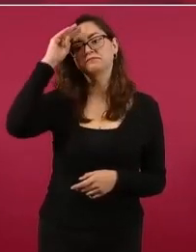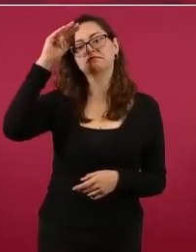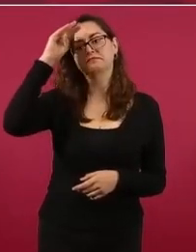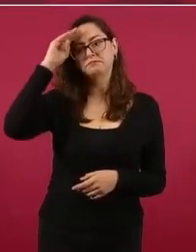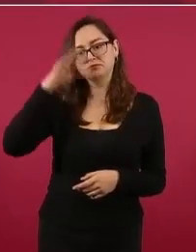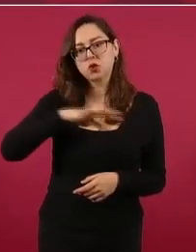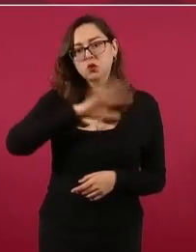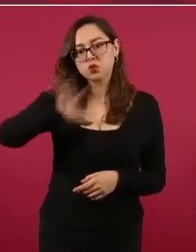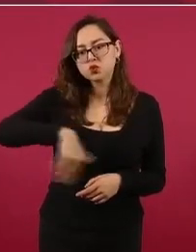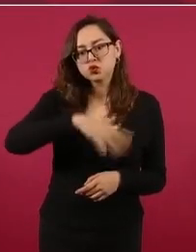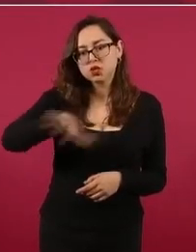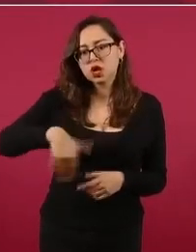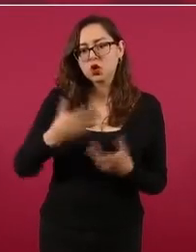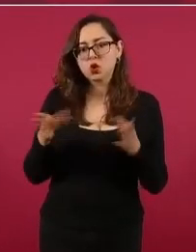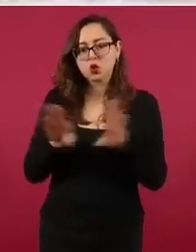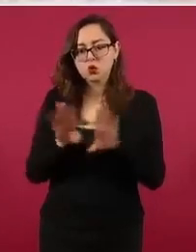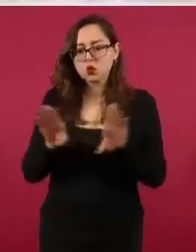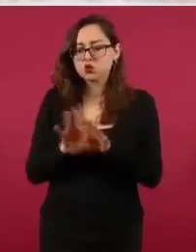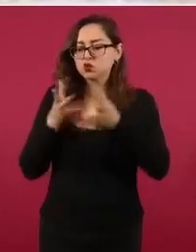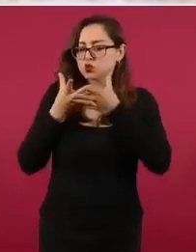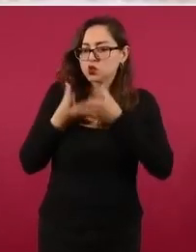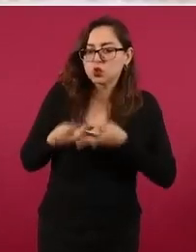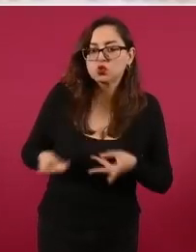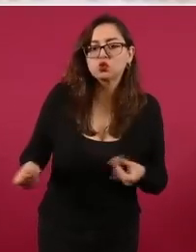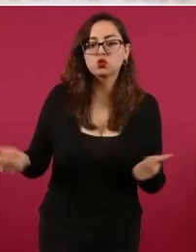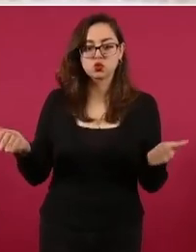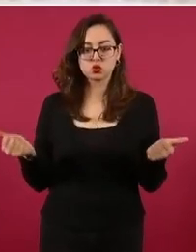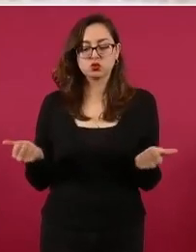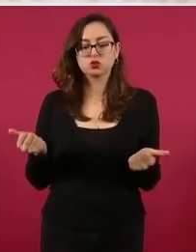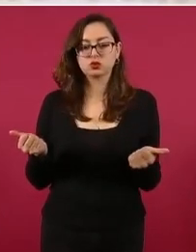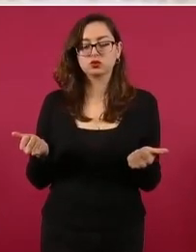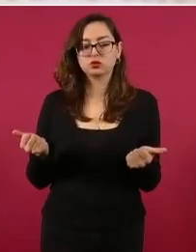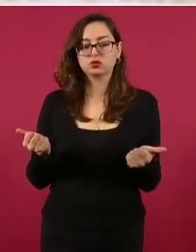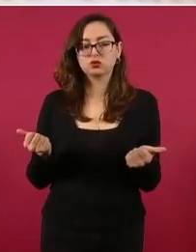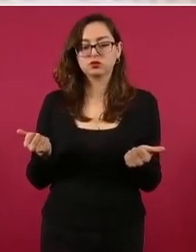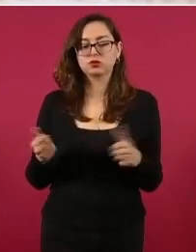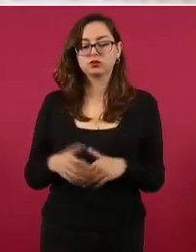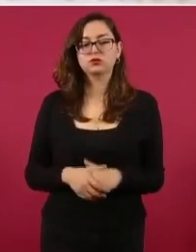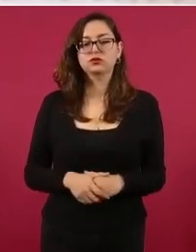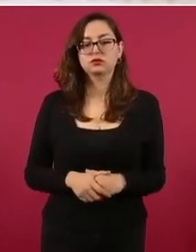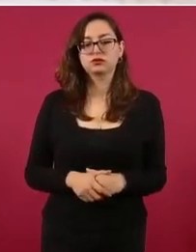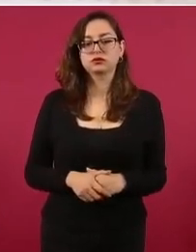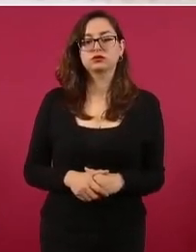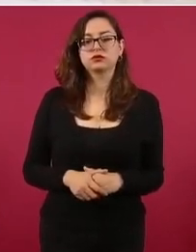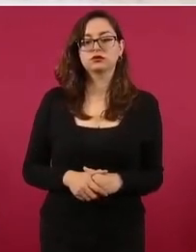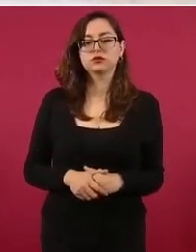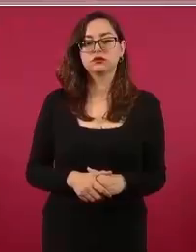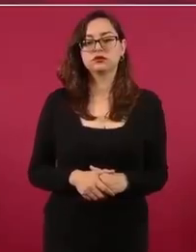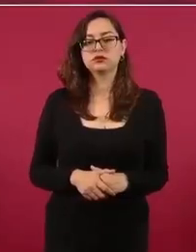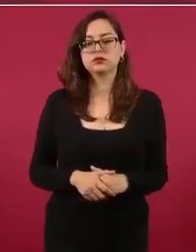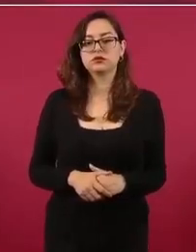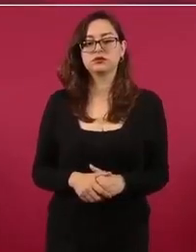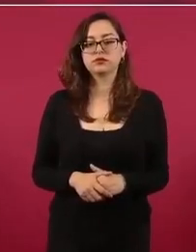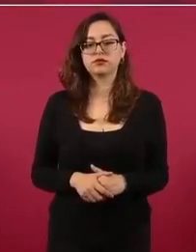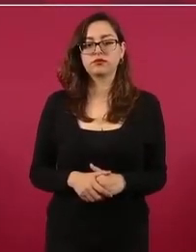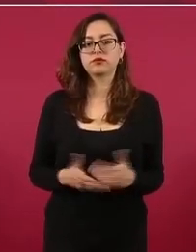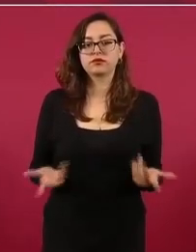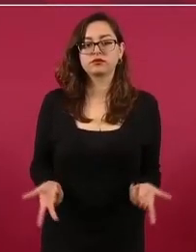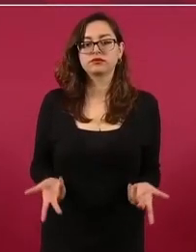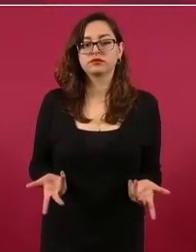resuelvan las cosas. La autoridad tiene que ser y parecer honesta.